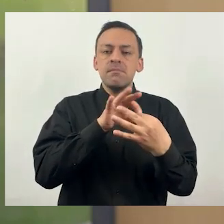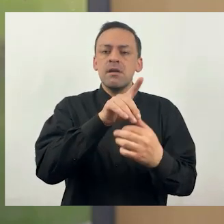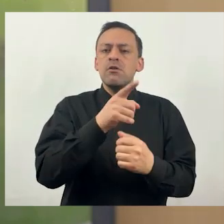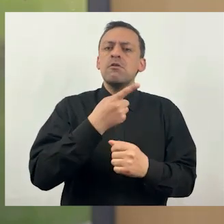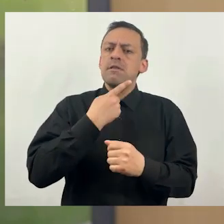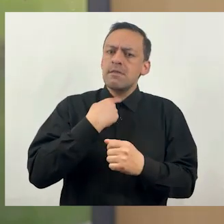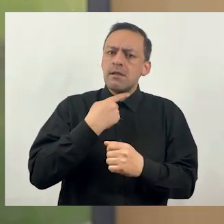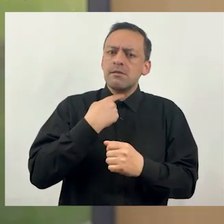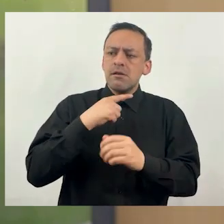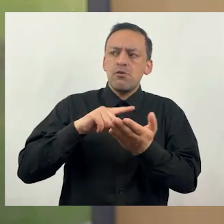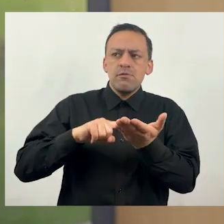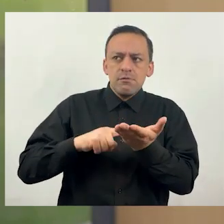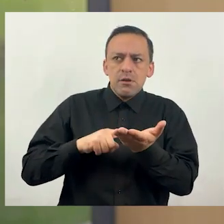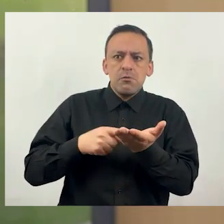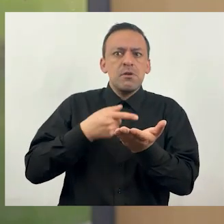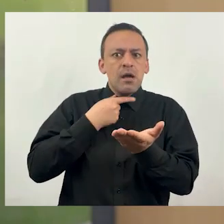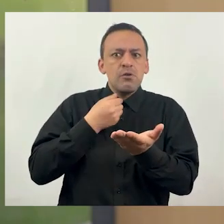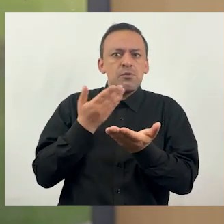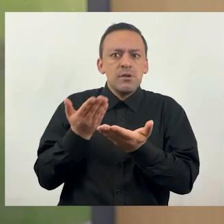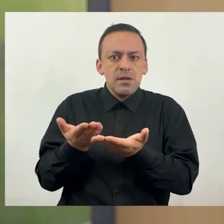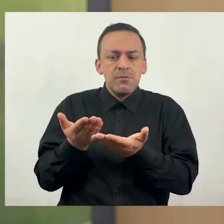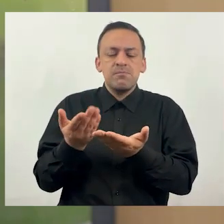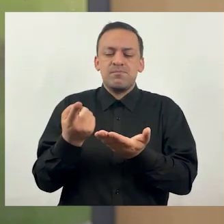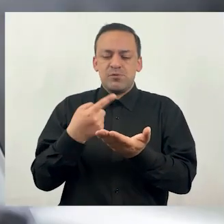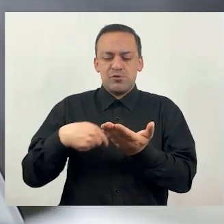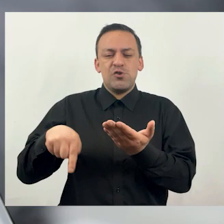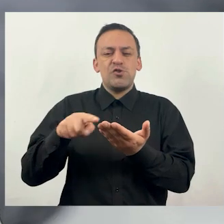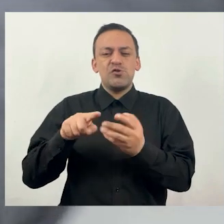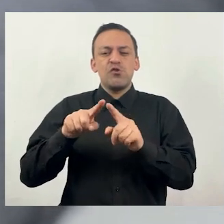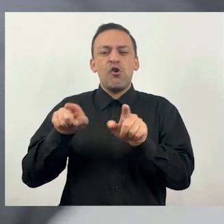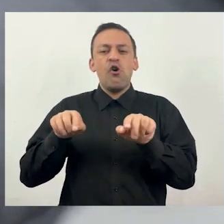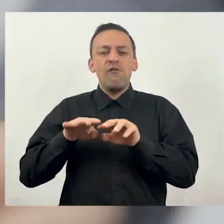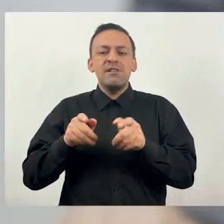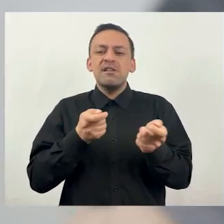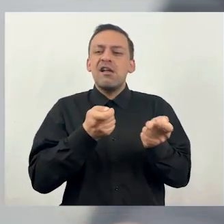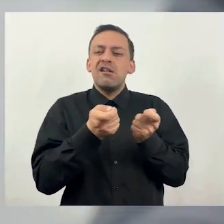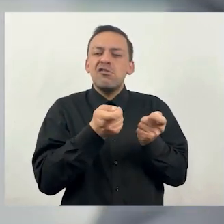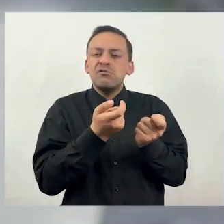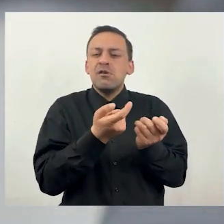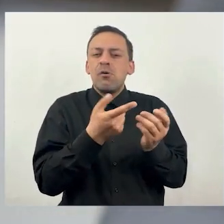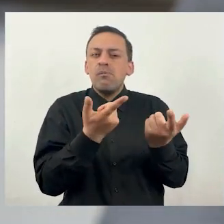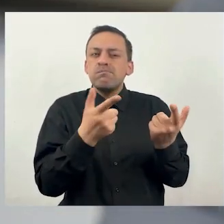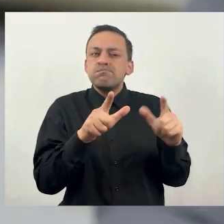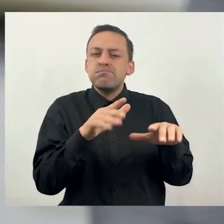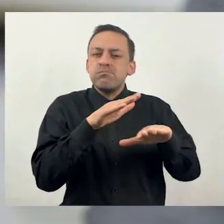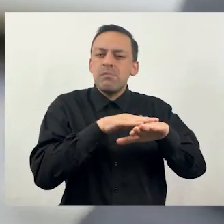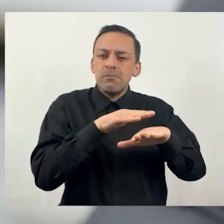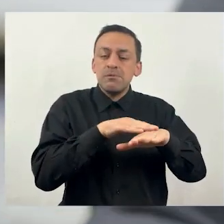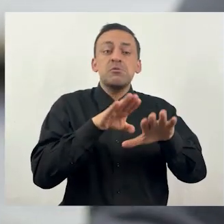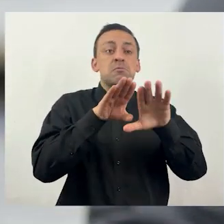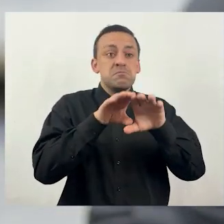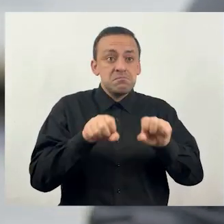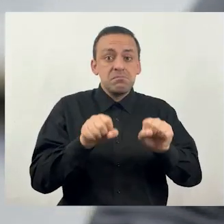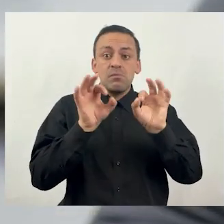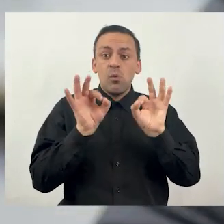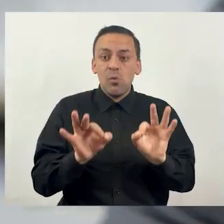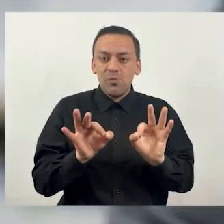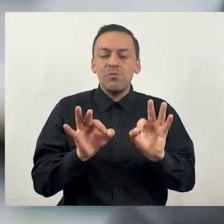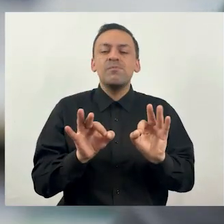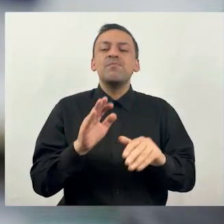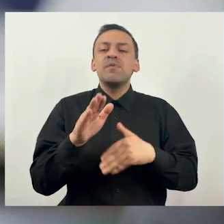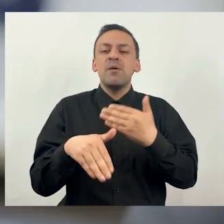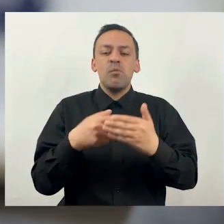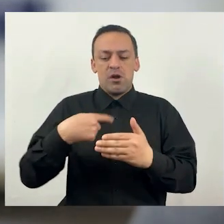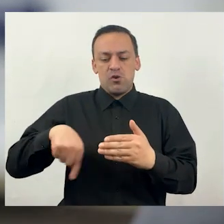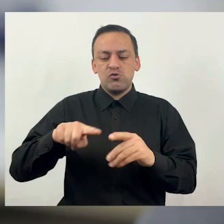proyecto se mostró interesada en la tecnología y en la OTL comenzamos a negociar la licencia. Esa licencia se concretó,